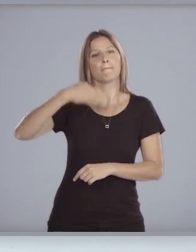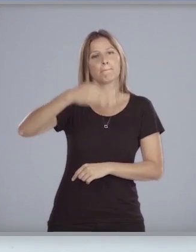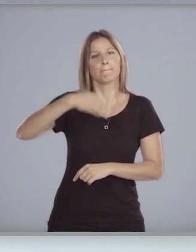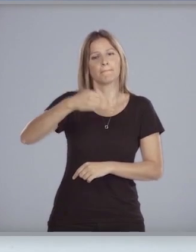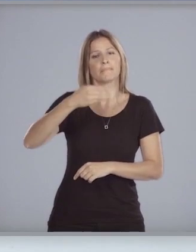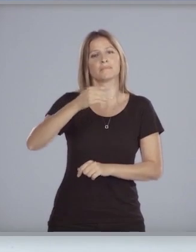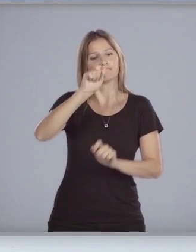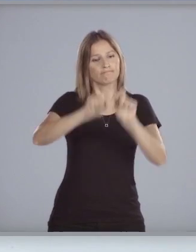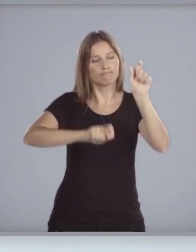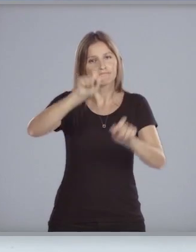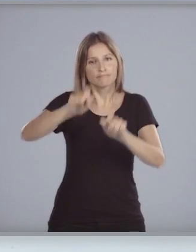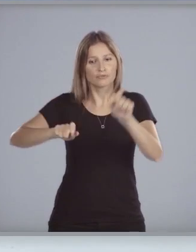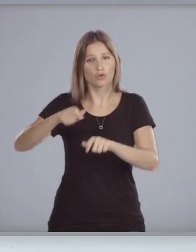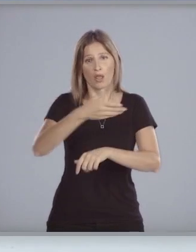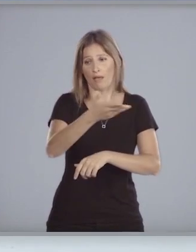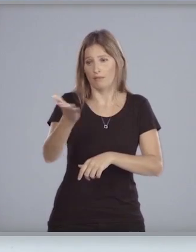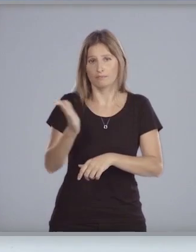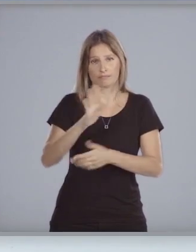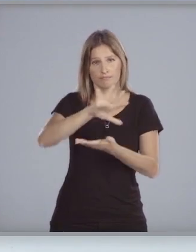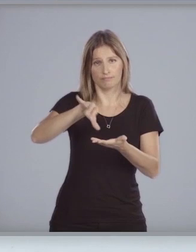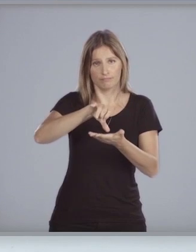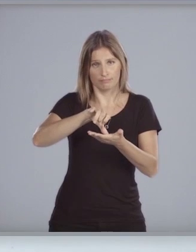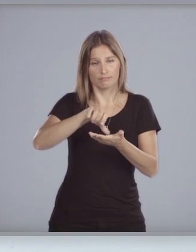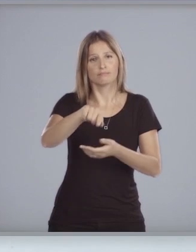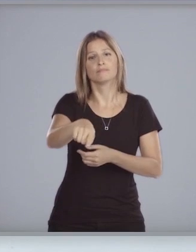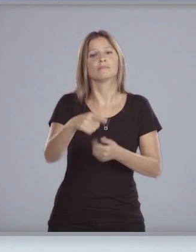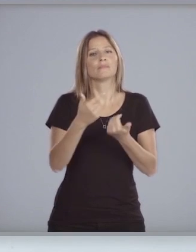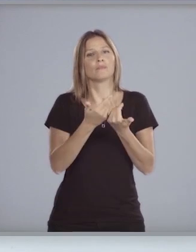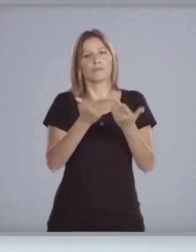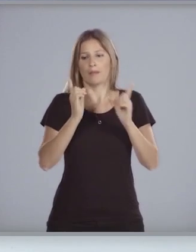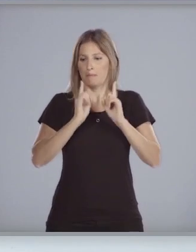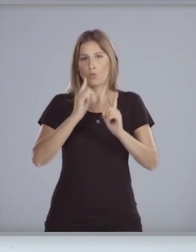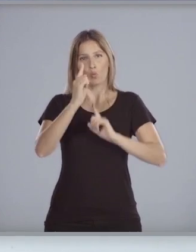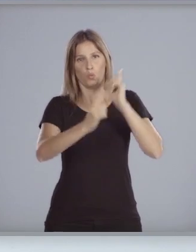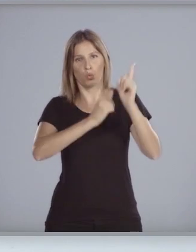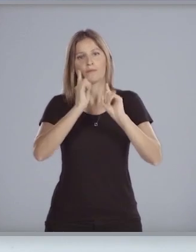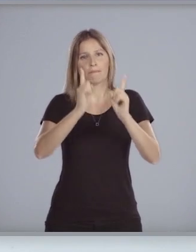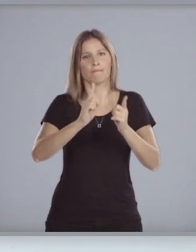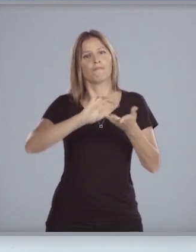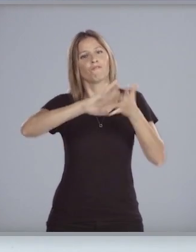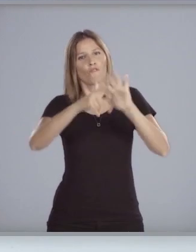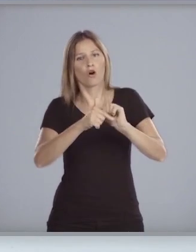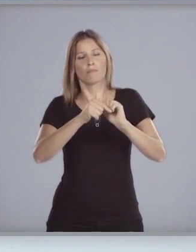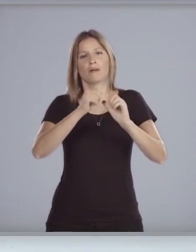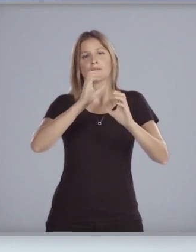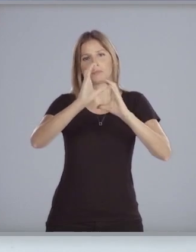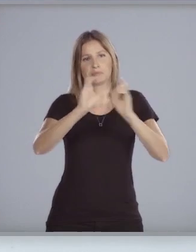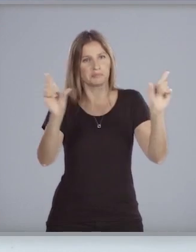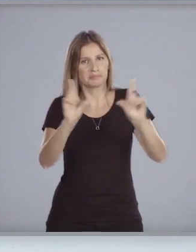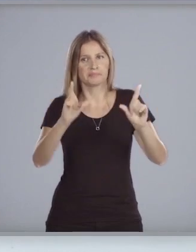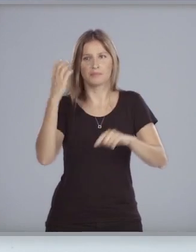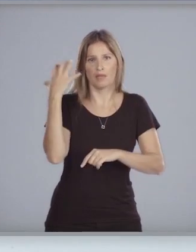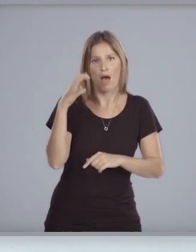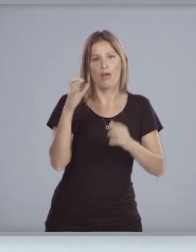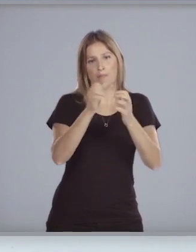representantes de la sociedad sin ir. Desde la academia a los medios de comunicación, pasando por empresas